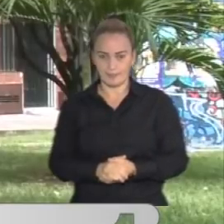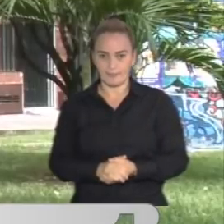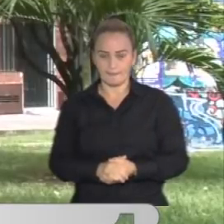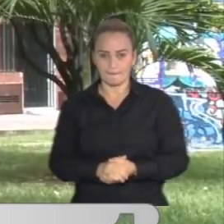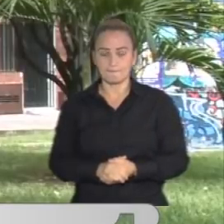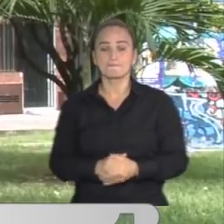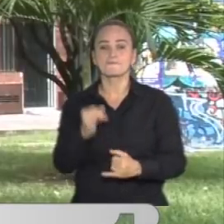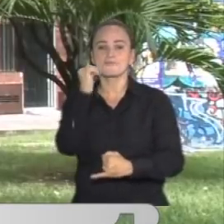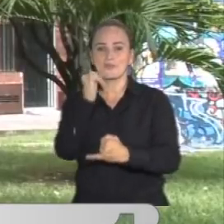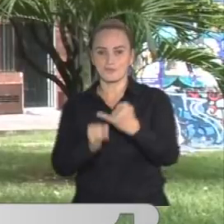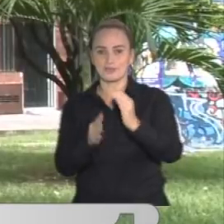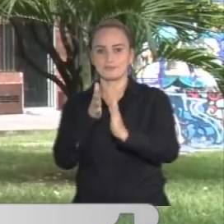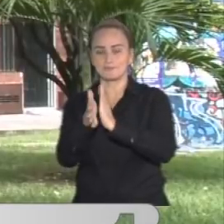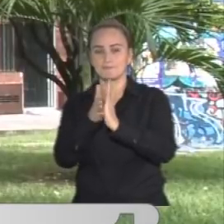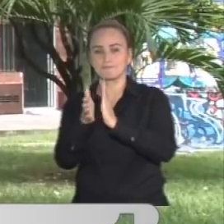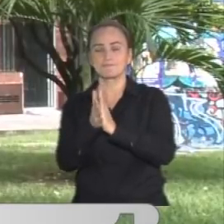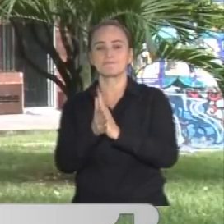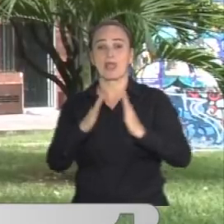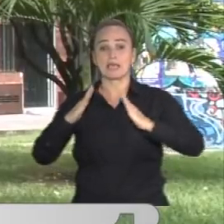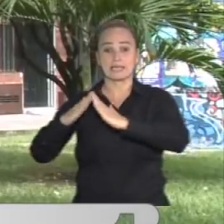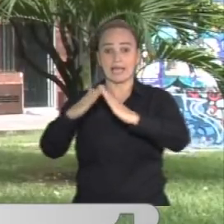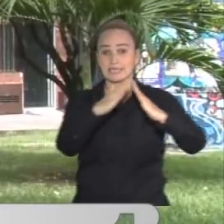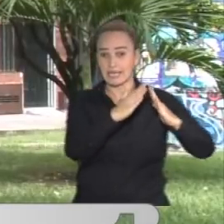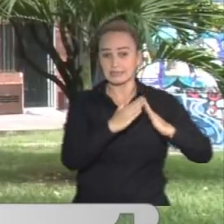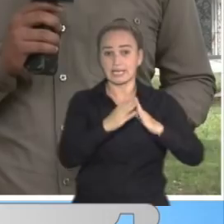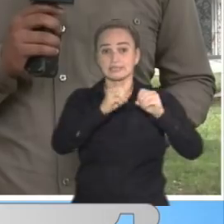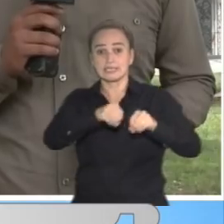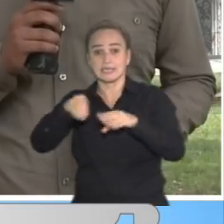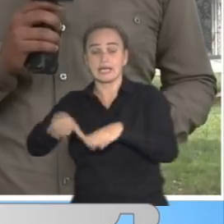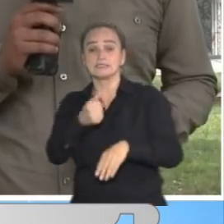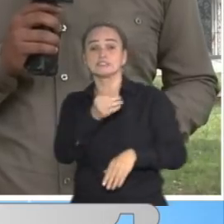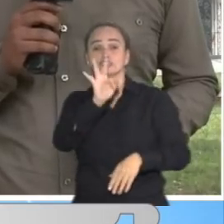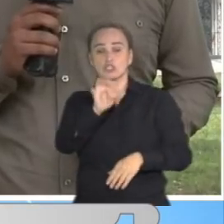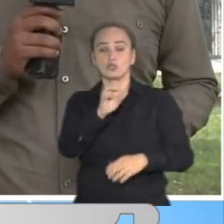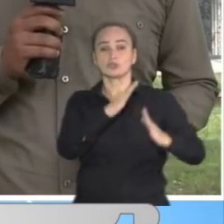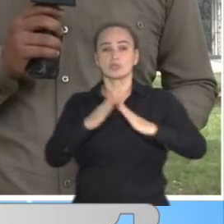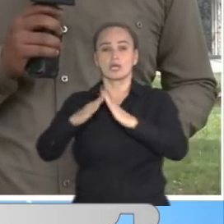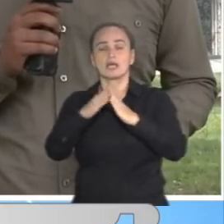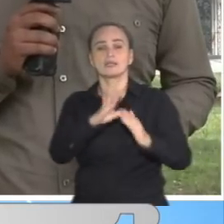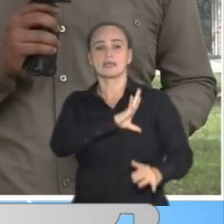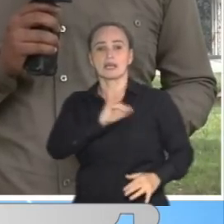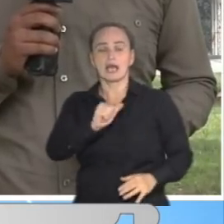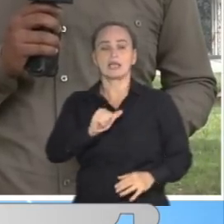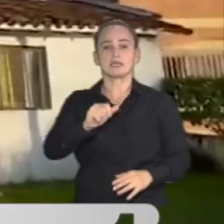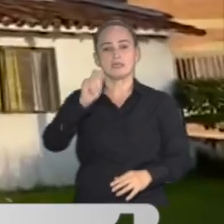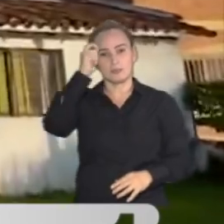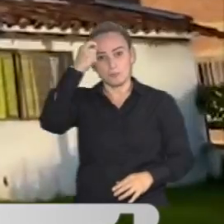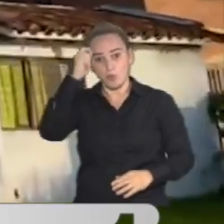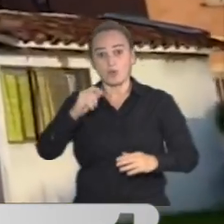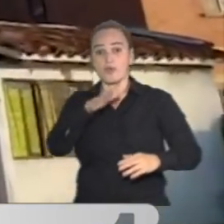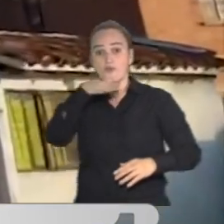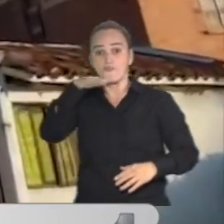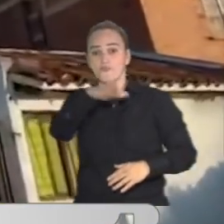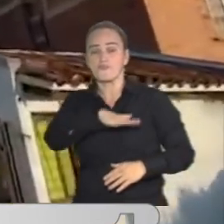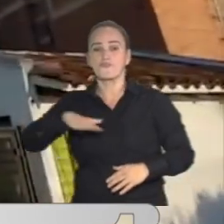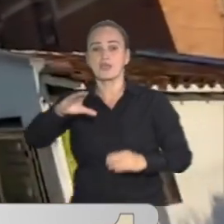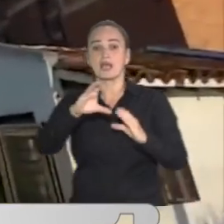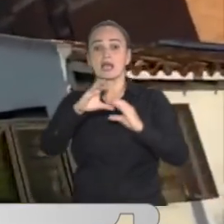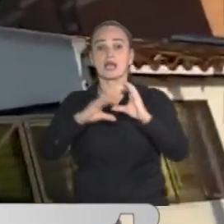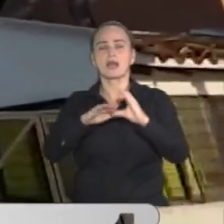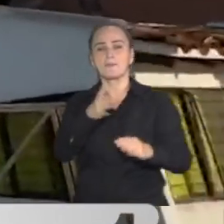Y finalizamos con la extinción de dominio a 18 propiedades en Cali, Buga y una finca en el departamento del Cauca,